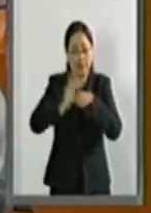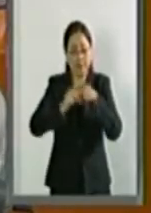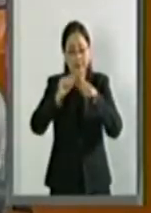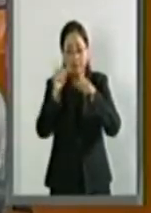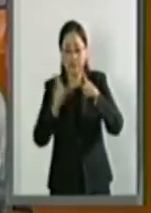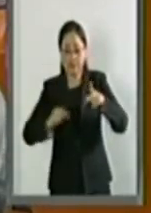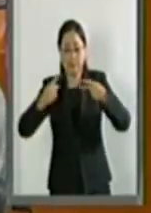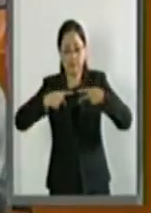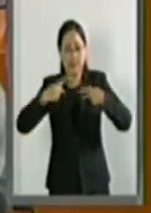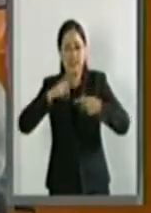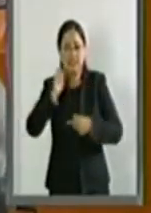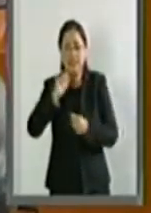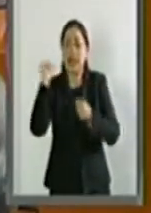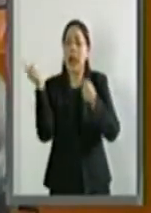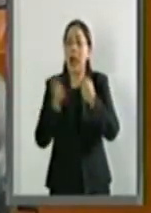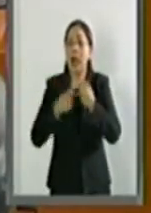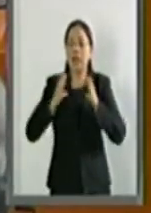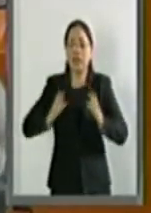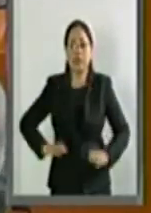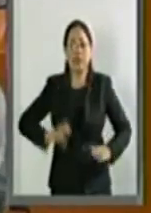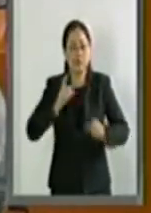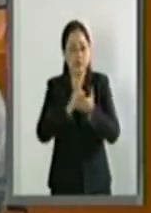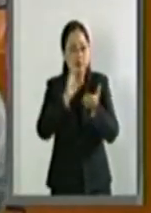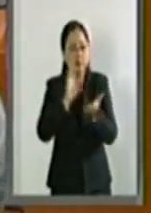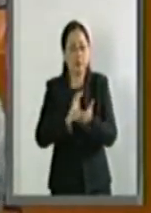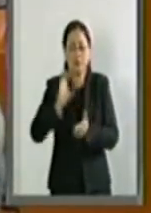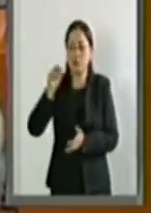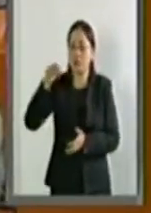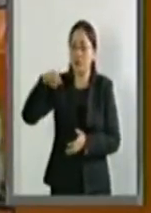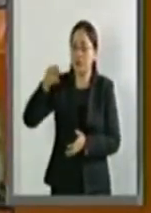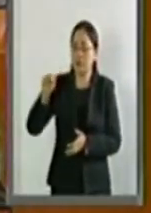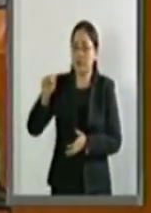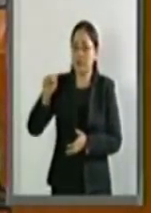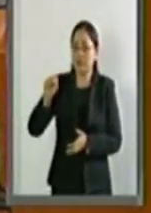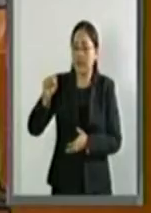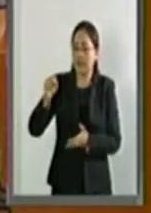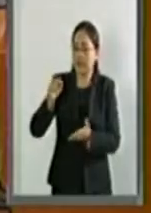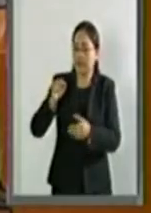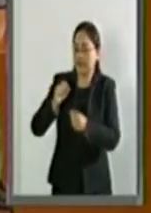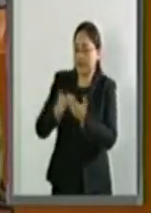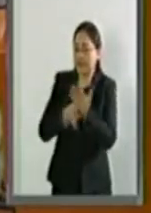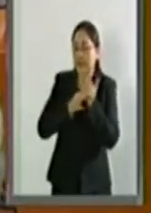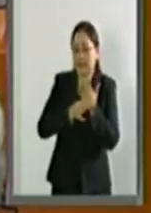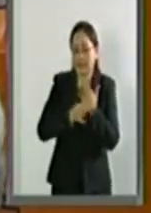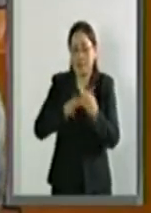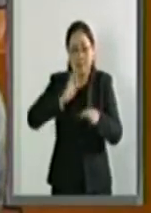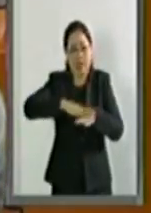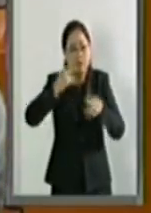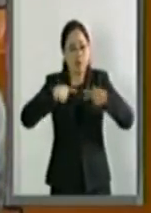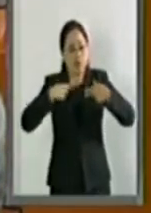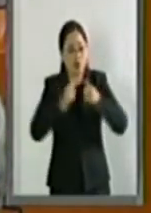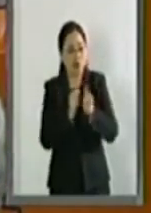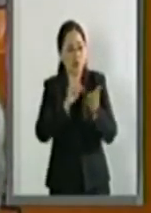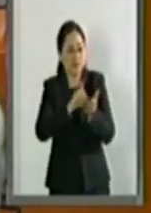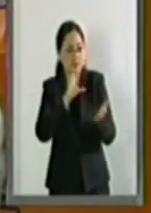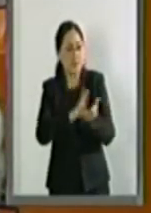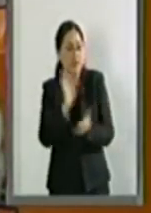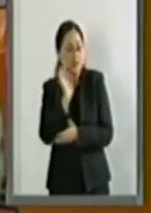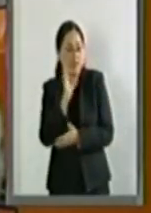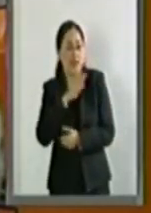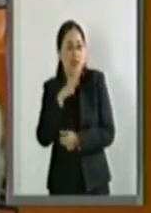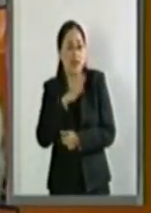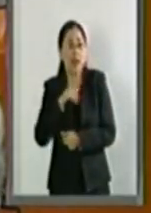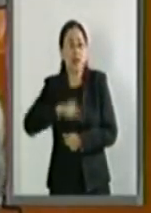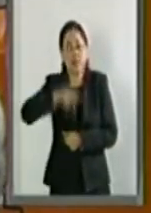población tiene alguna discapacidad. La Organización Mundial de la Salud dice que son más. Inclusive en México nos dice que